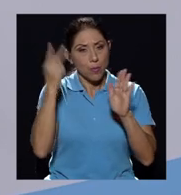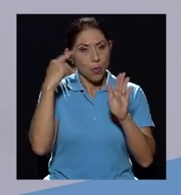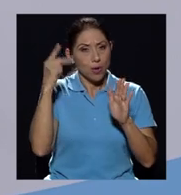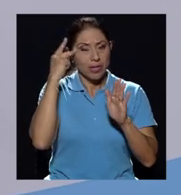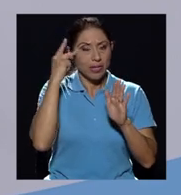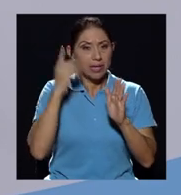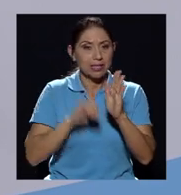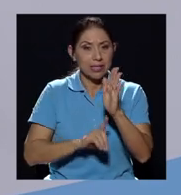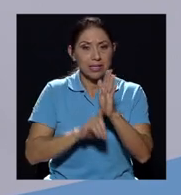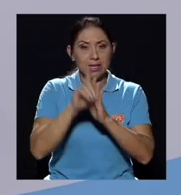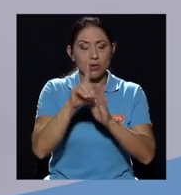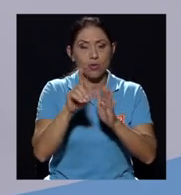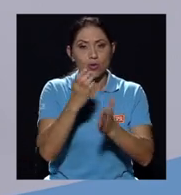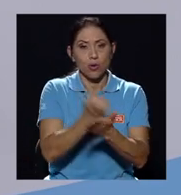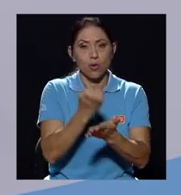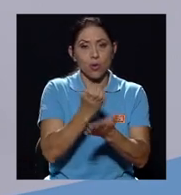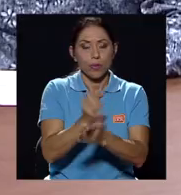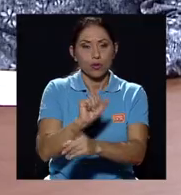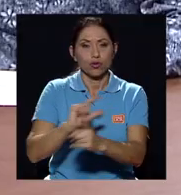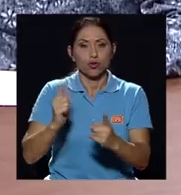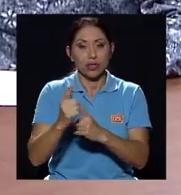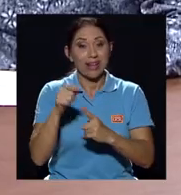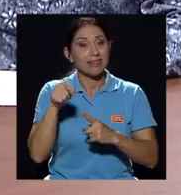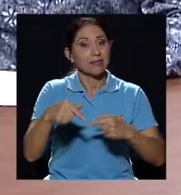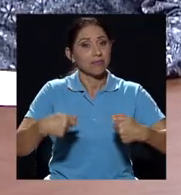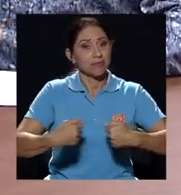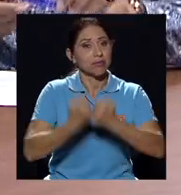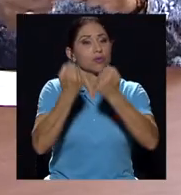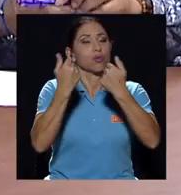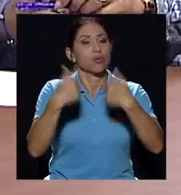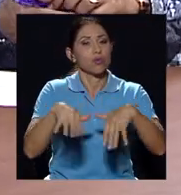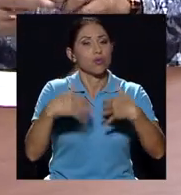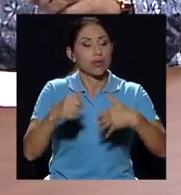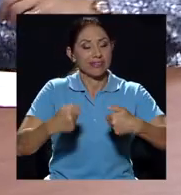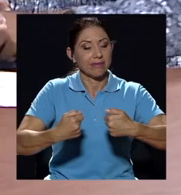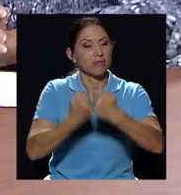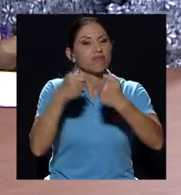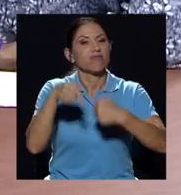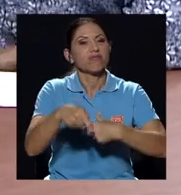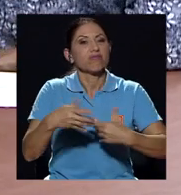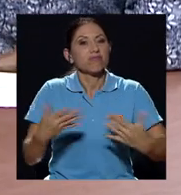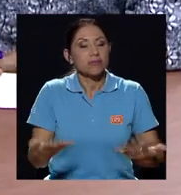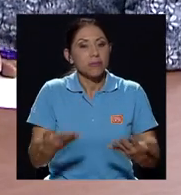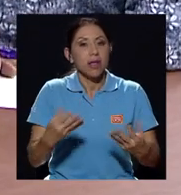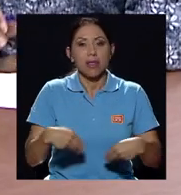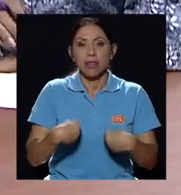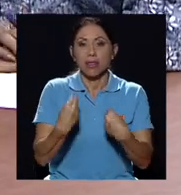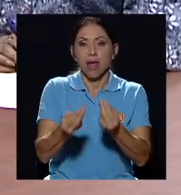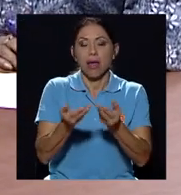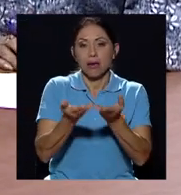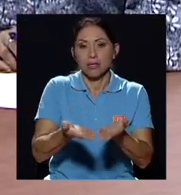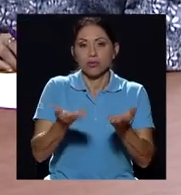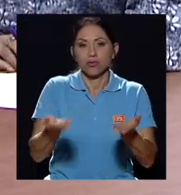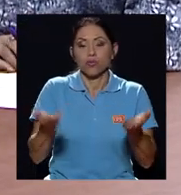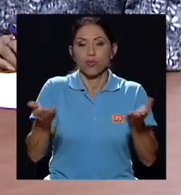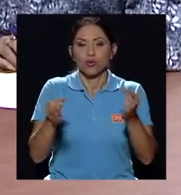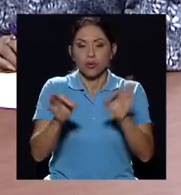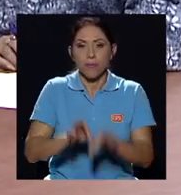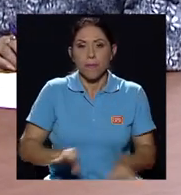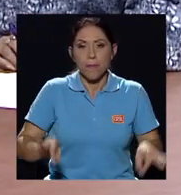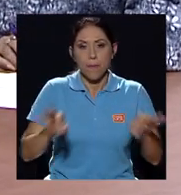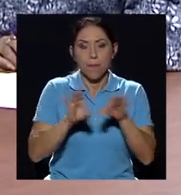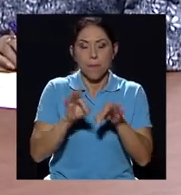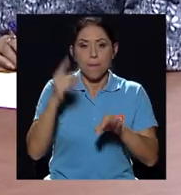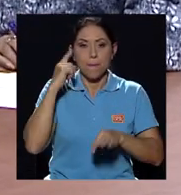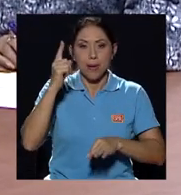económico y social, y ahí tenemos un gran reto. El gran reto significa dar insumos fundamentales para que los nuevos